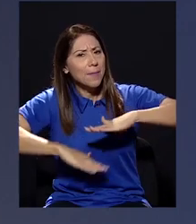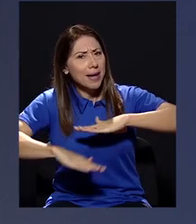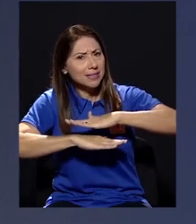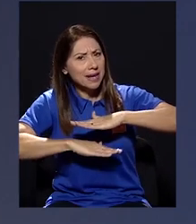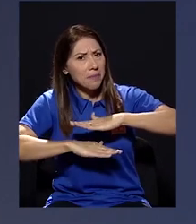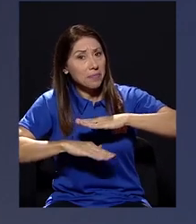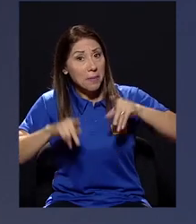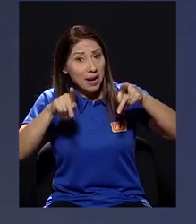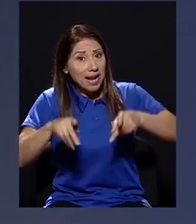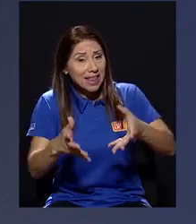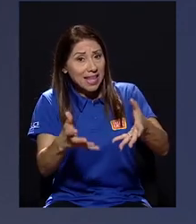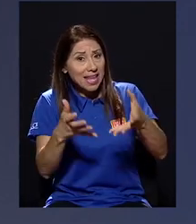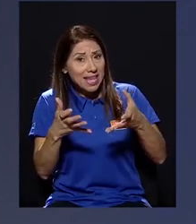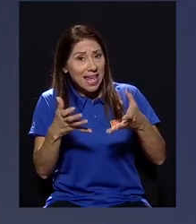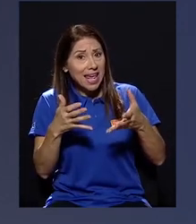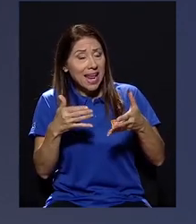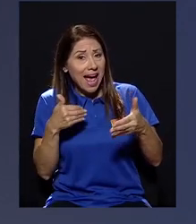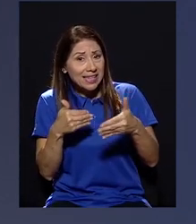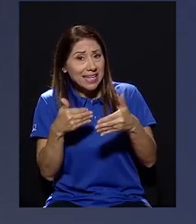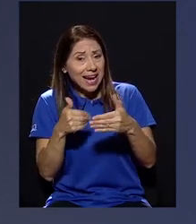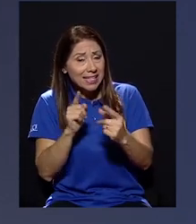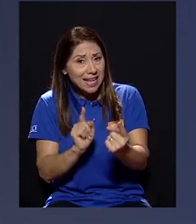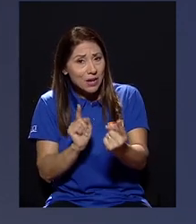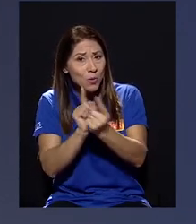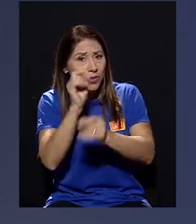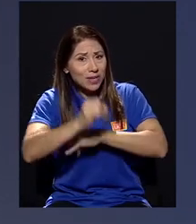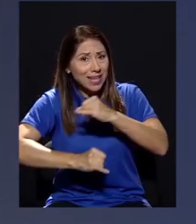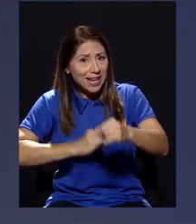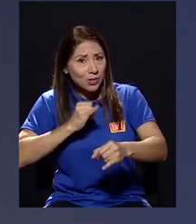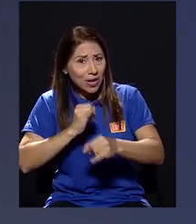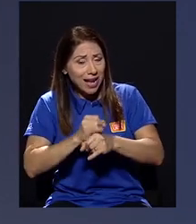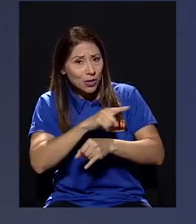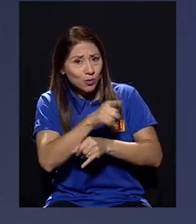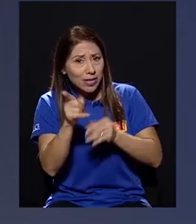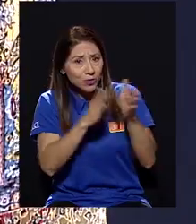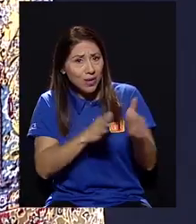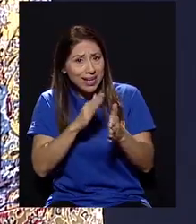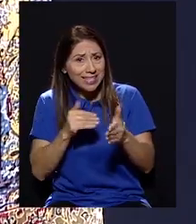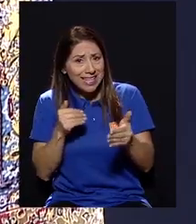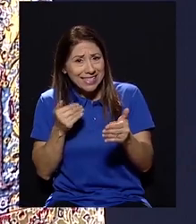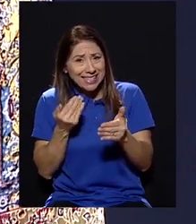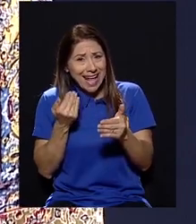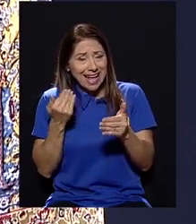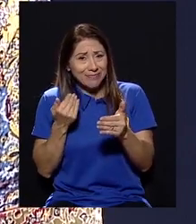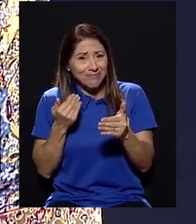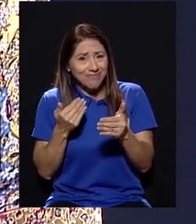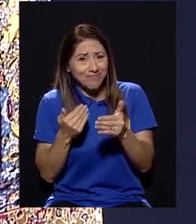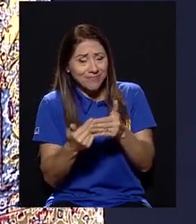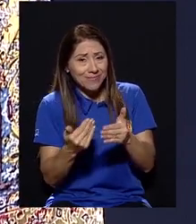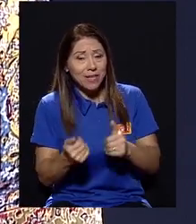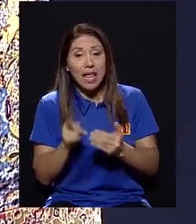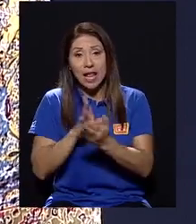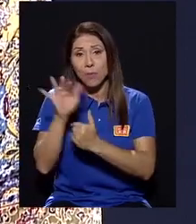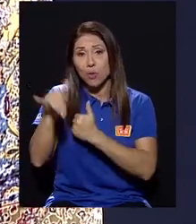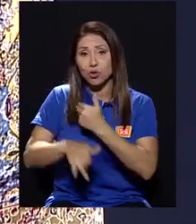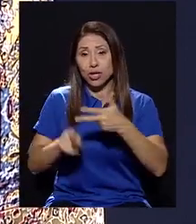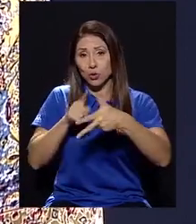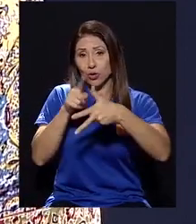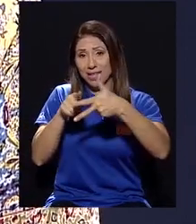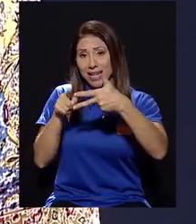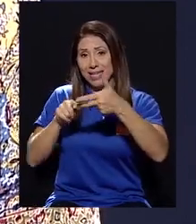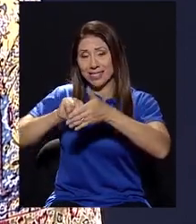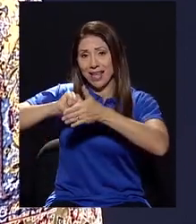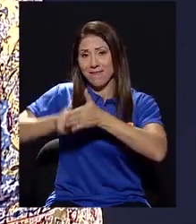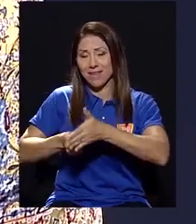que quiera acercarse a este encuentro internacional que ustedes organizan y que está a las puertas. Dentro del proyecto, el proyecto tiene tres